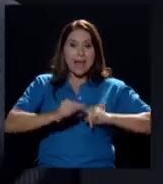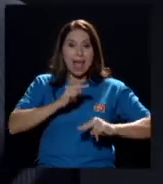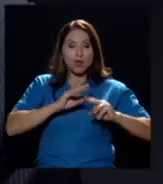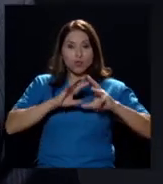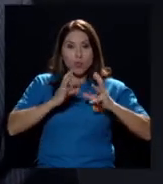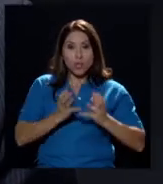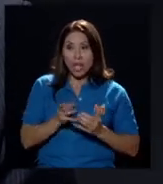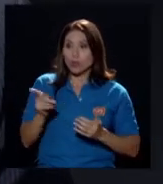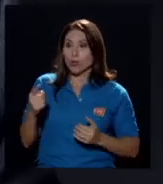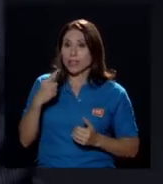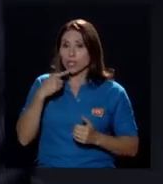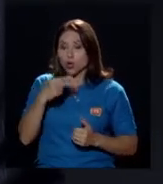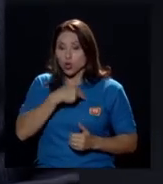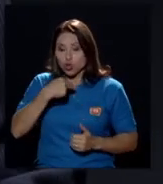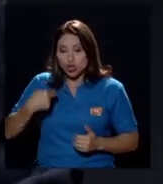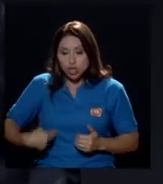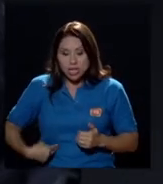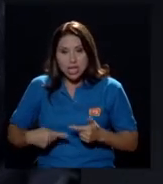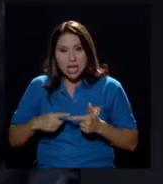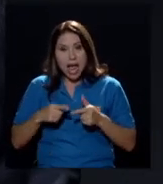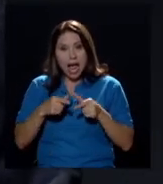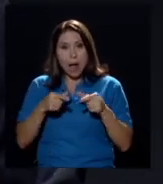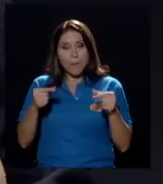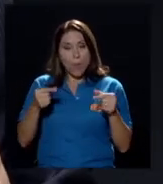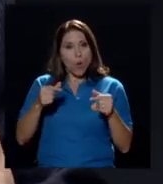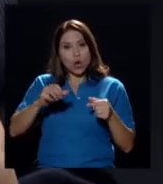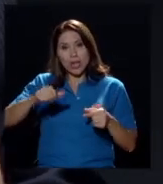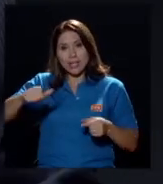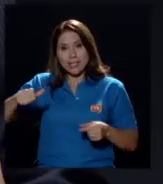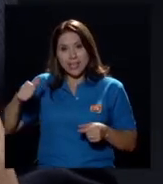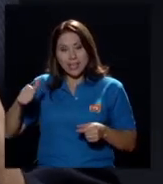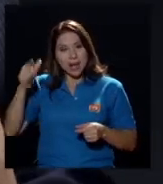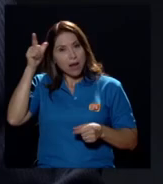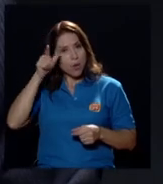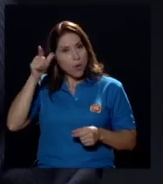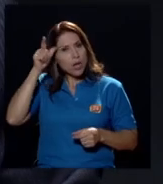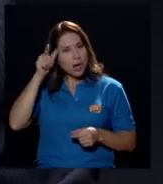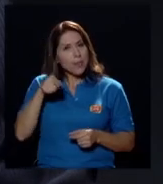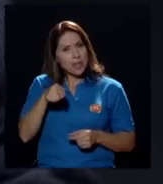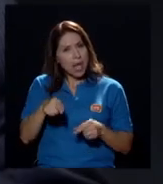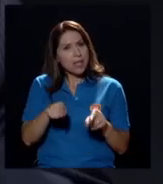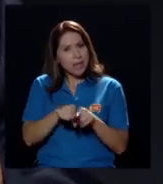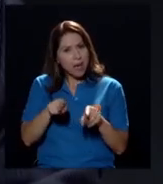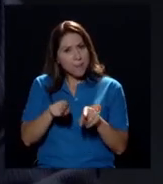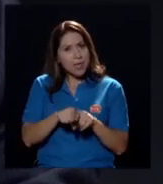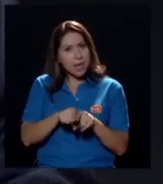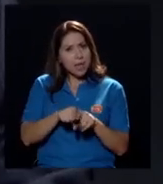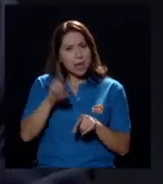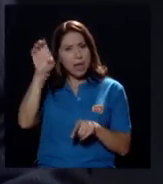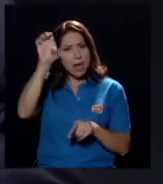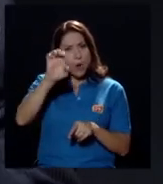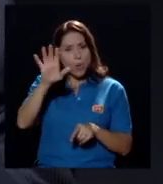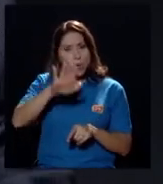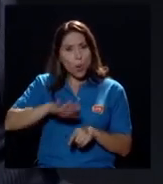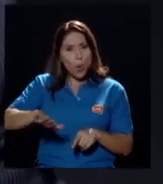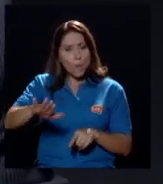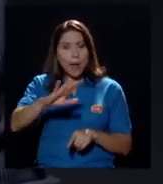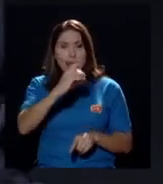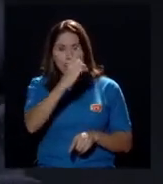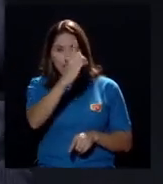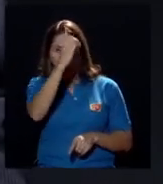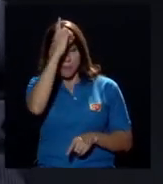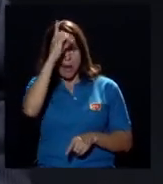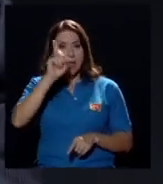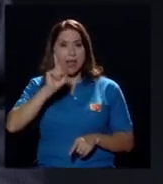Japón etcétera lógicamente ahí también Europa y Alemania tienen que luchar